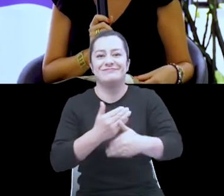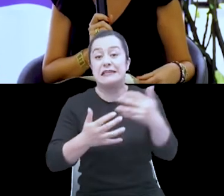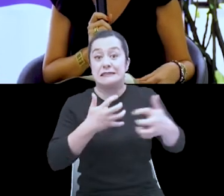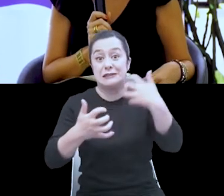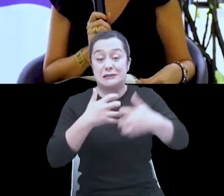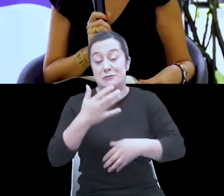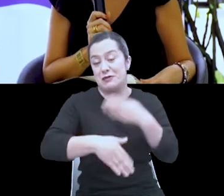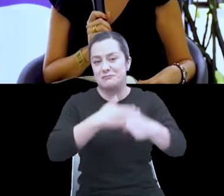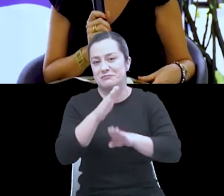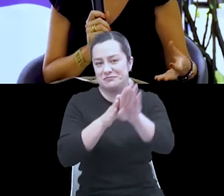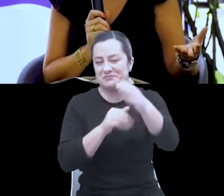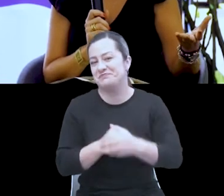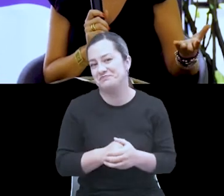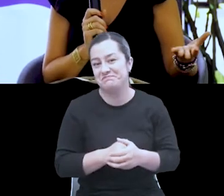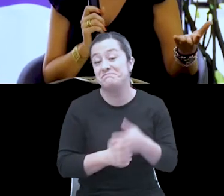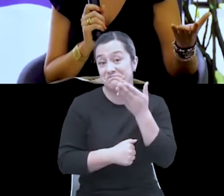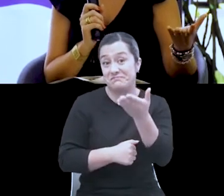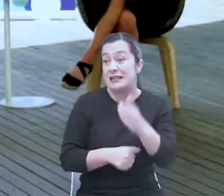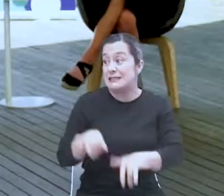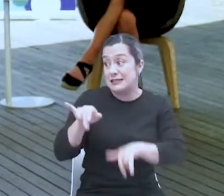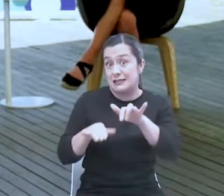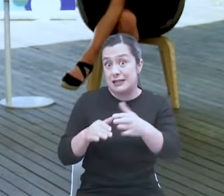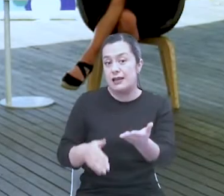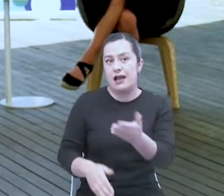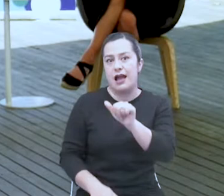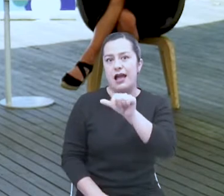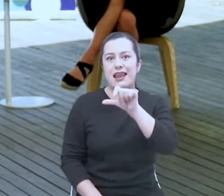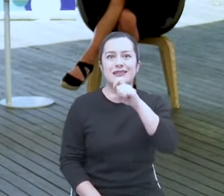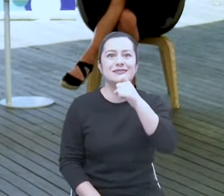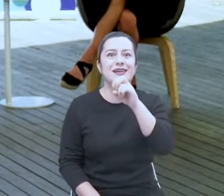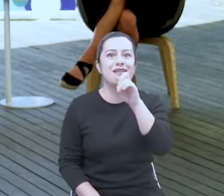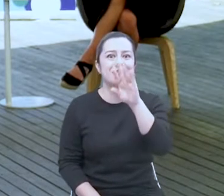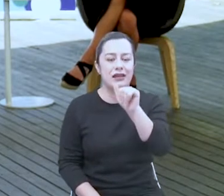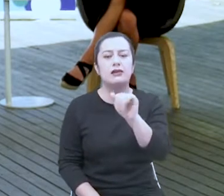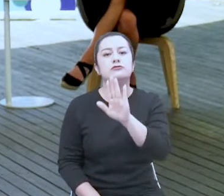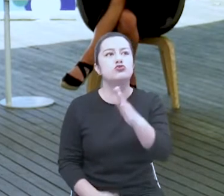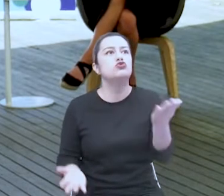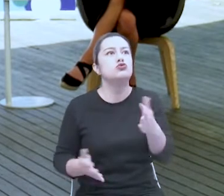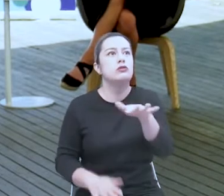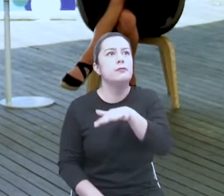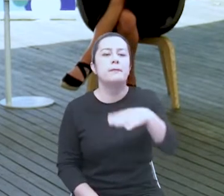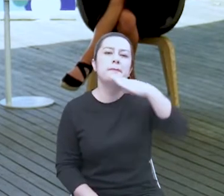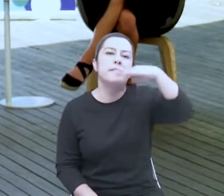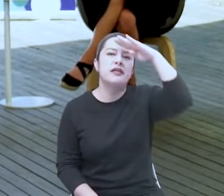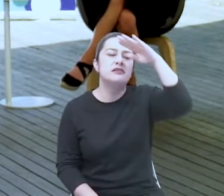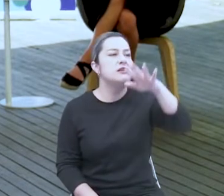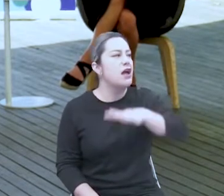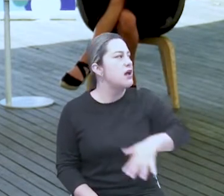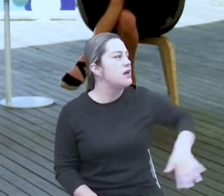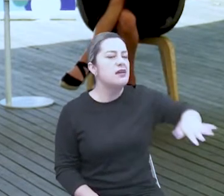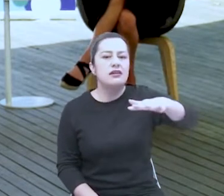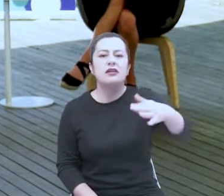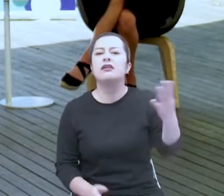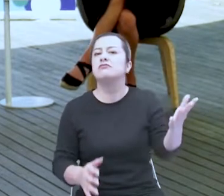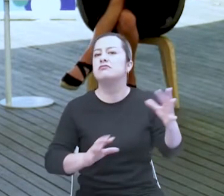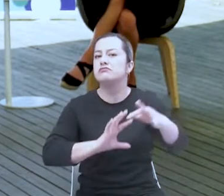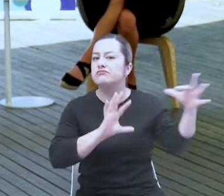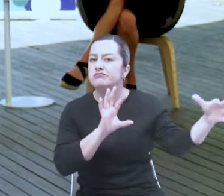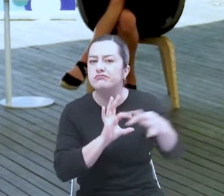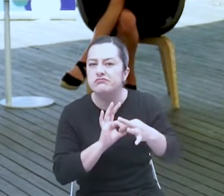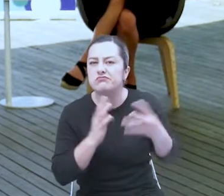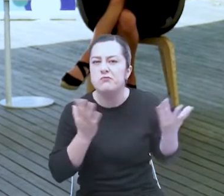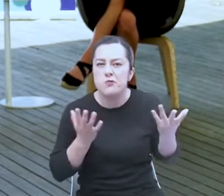sentido, secretaria Alexandra, pues darte la palabra para contar desde Medellín qué aliados, qué estrategias,